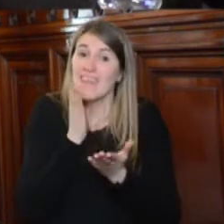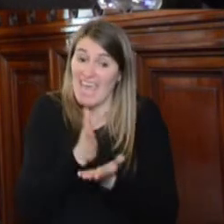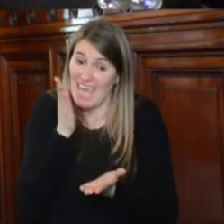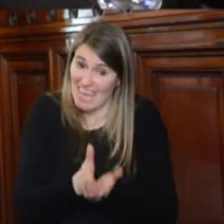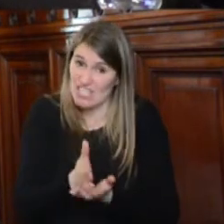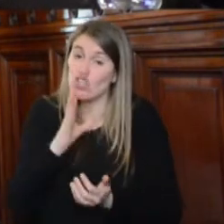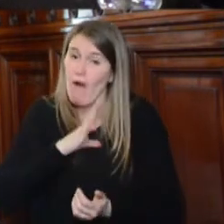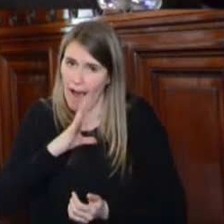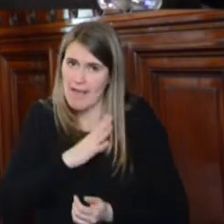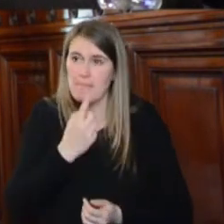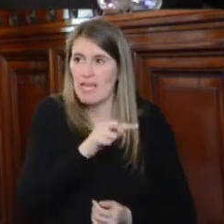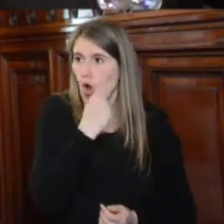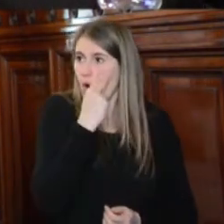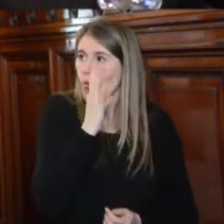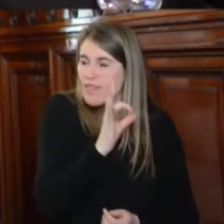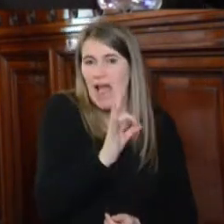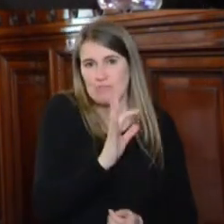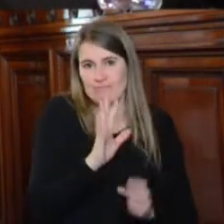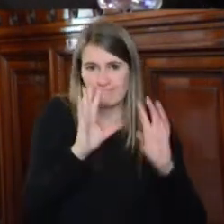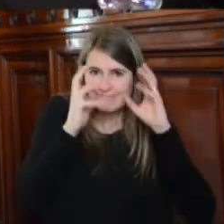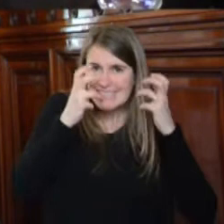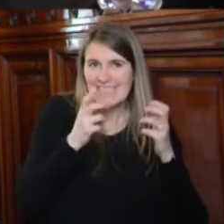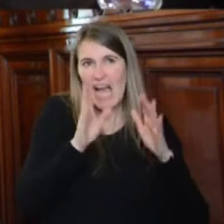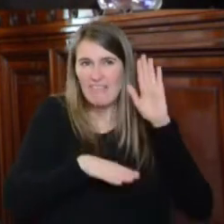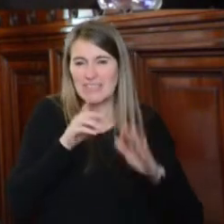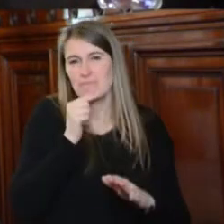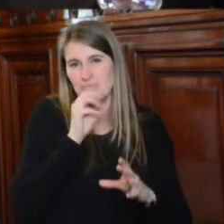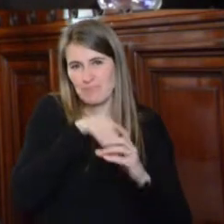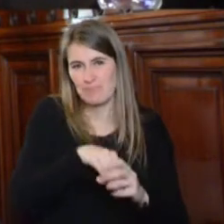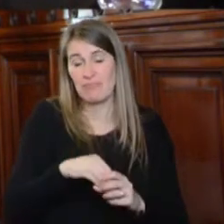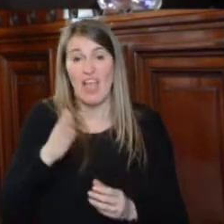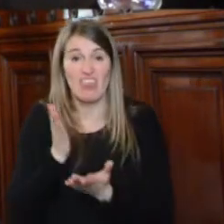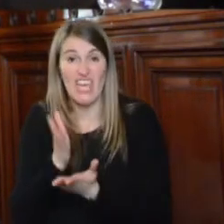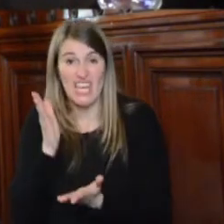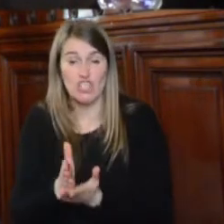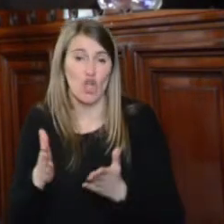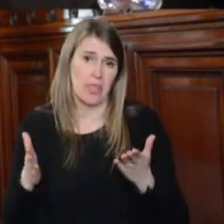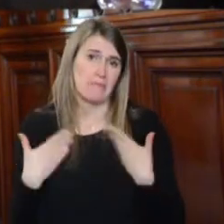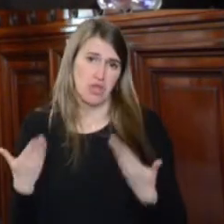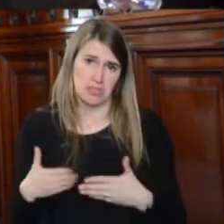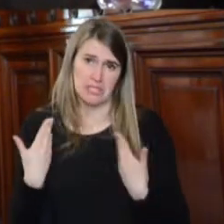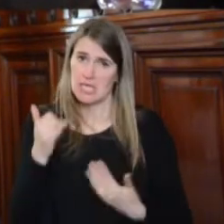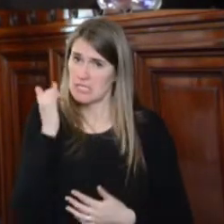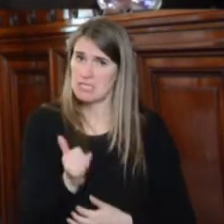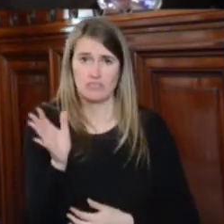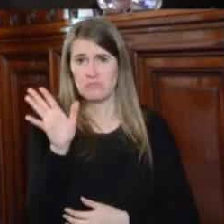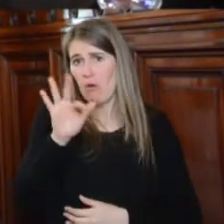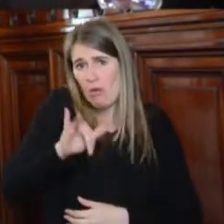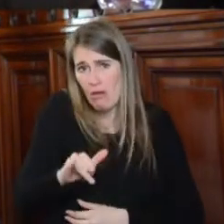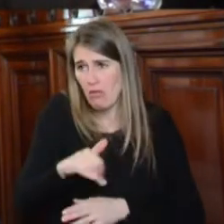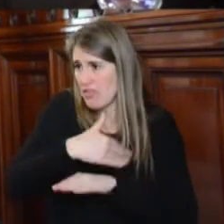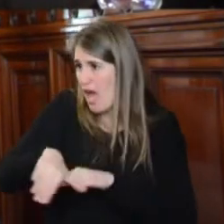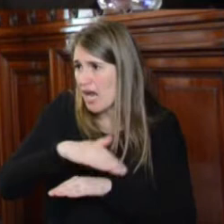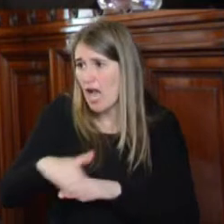nosotros manejamos en este Ministerio. Derecho de protesta que se refleja todos los días en las calles de la